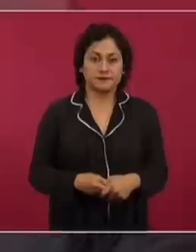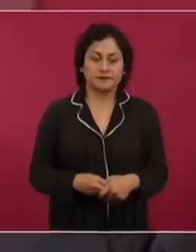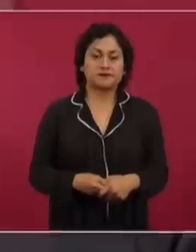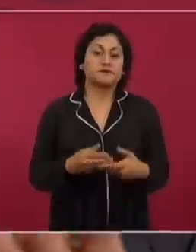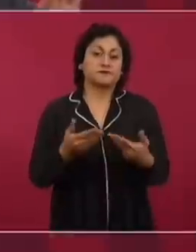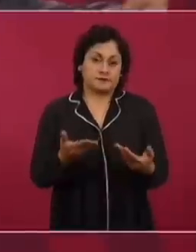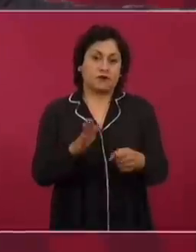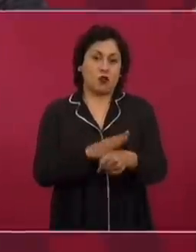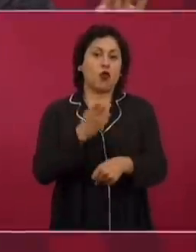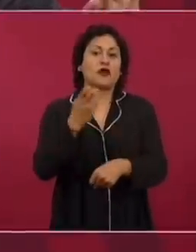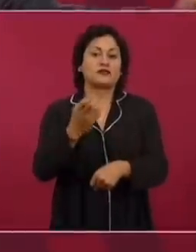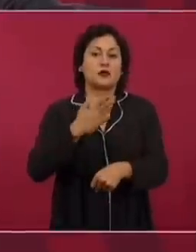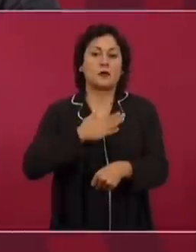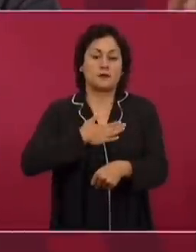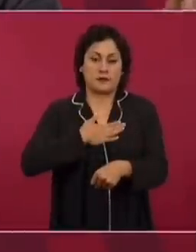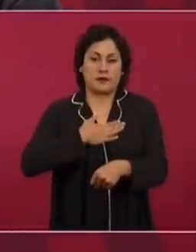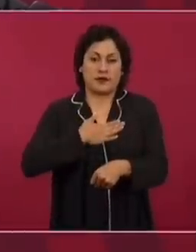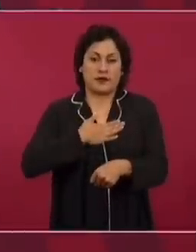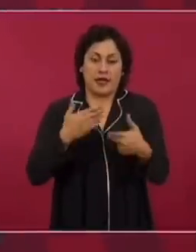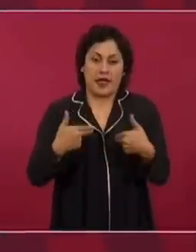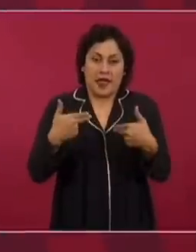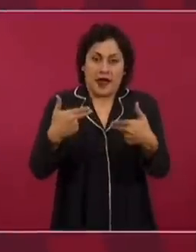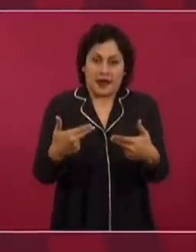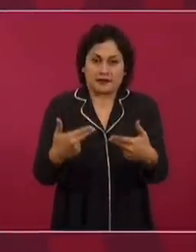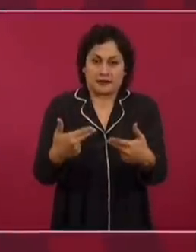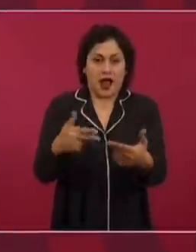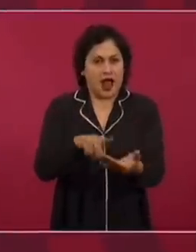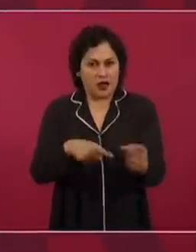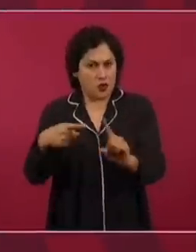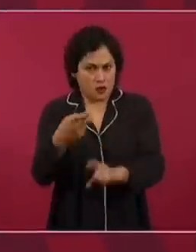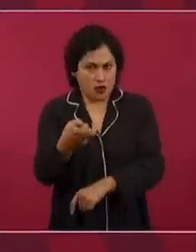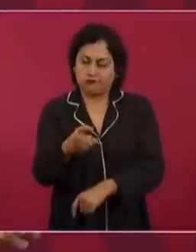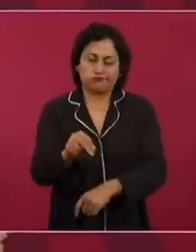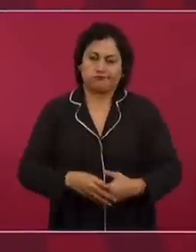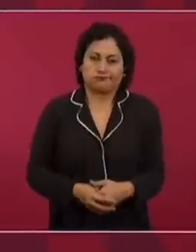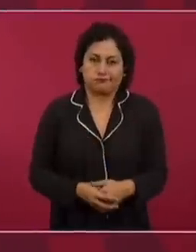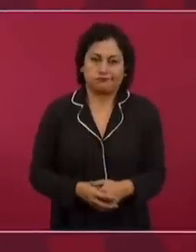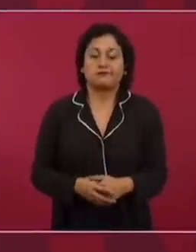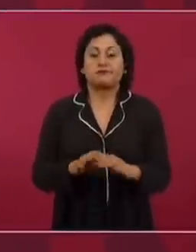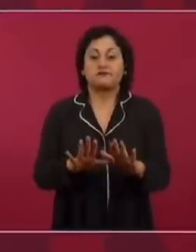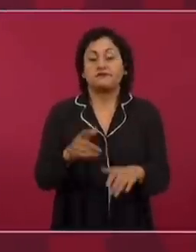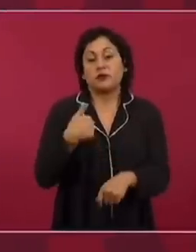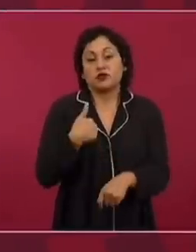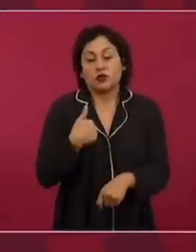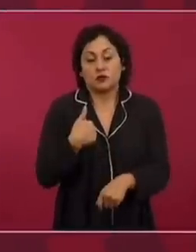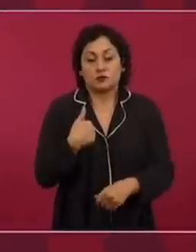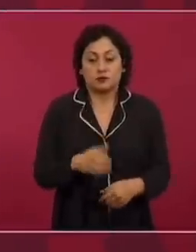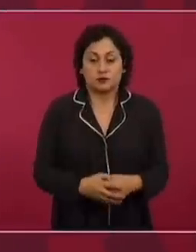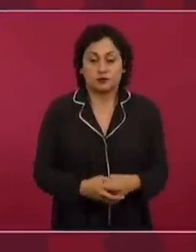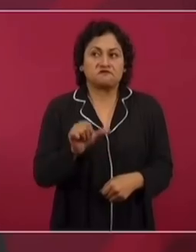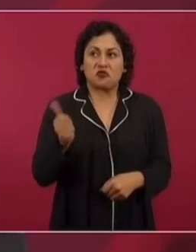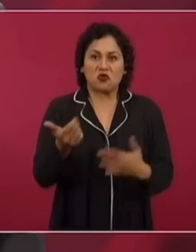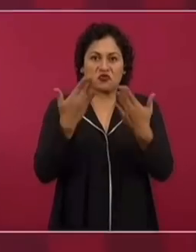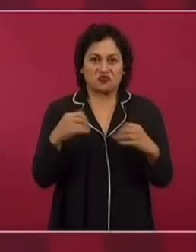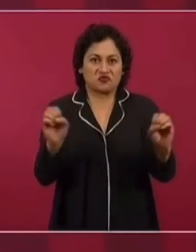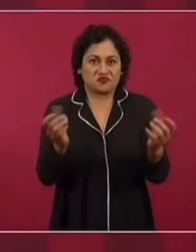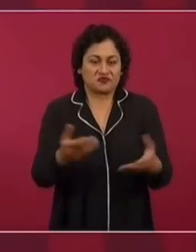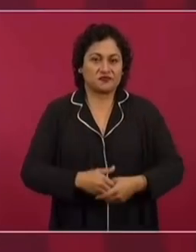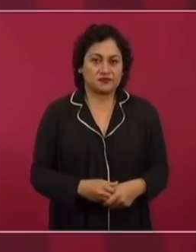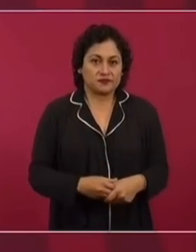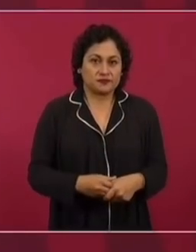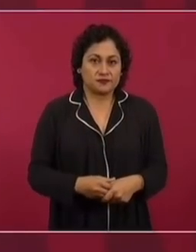Entonces, el testamento no tiene ese propósito. Ya lo que tenía, lo entregué a mis hijos. Ahora